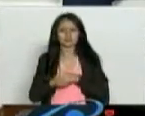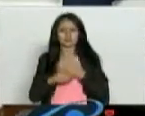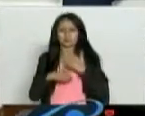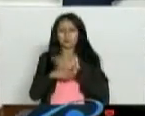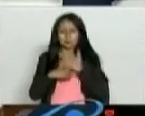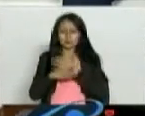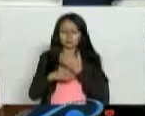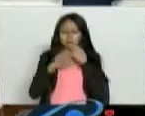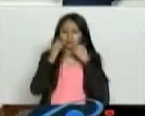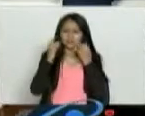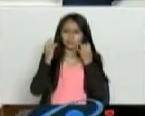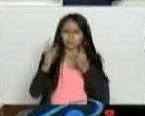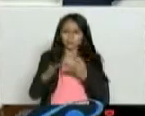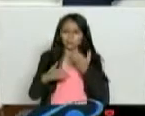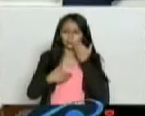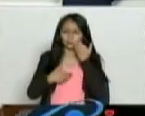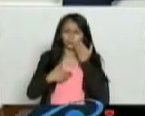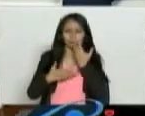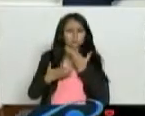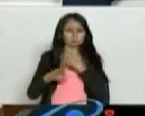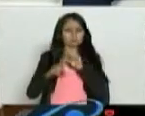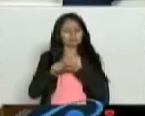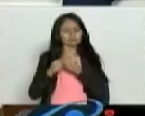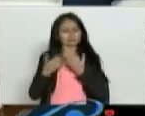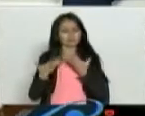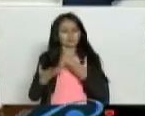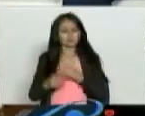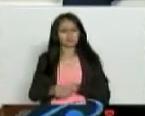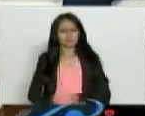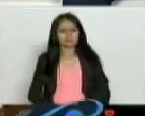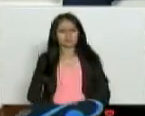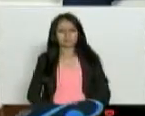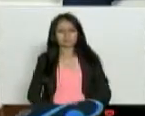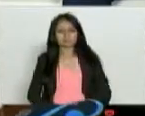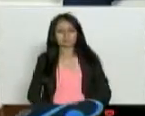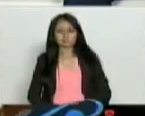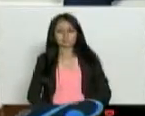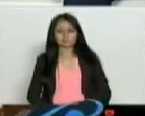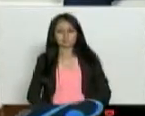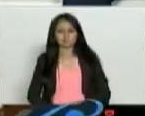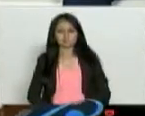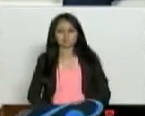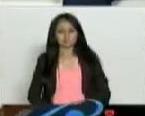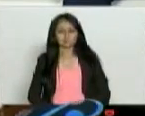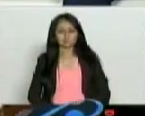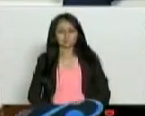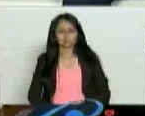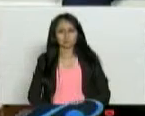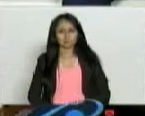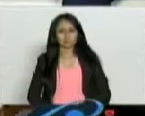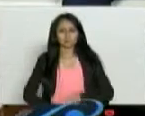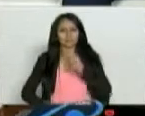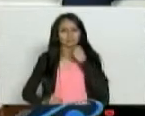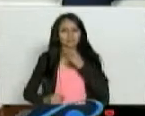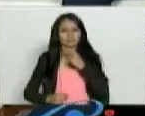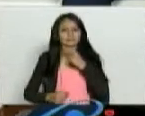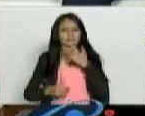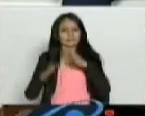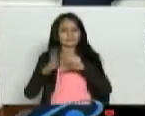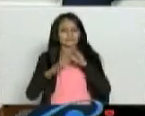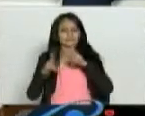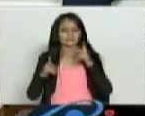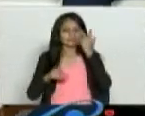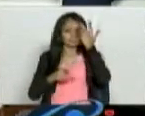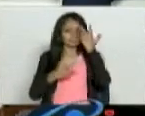problemas puede tener para la salud. Ok. Muchas gracias. Y mire, ahora que él hace que la endoscopia, que hay gente que se hace exámenes porque son